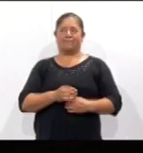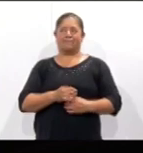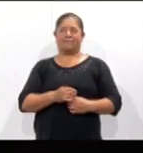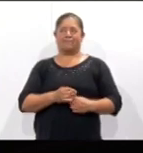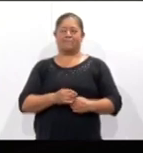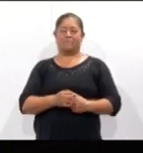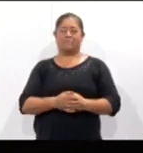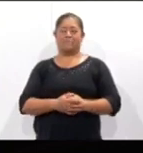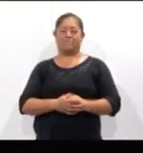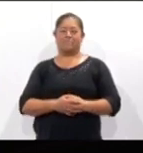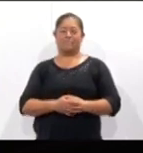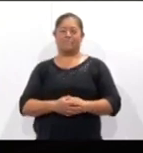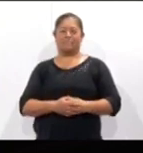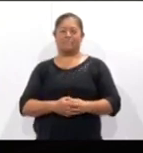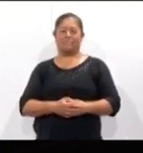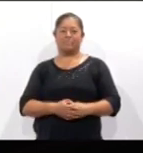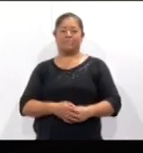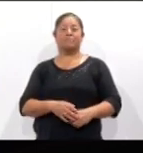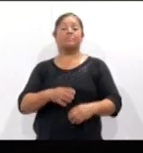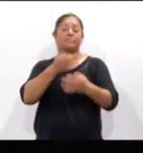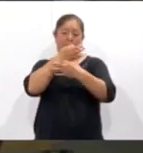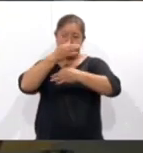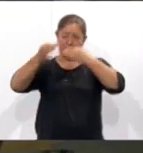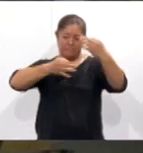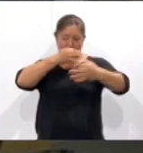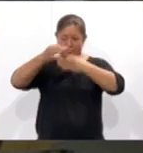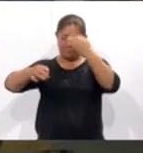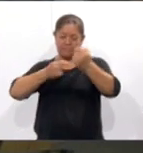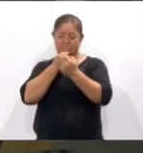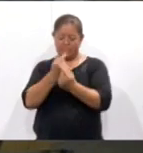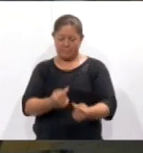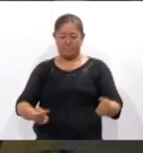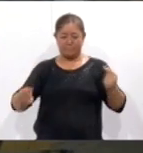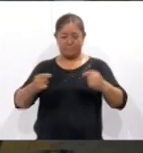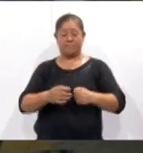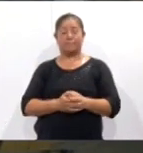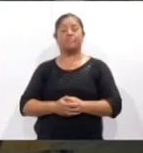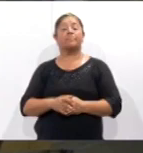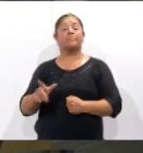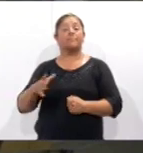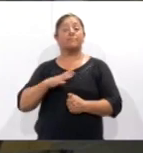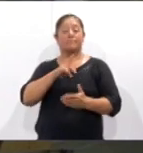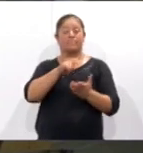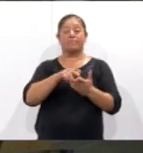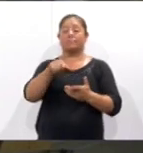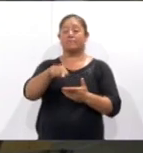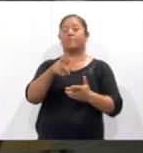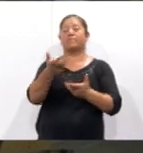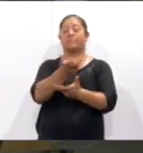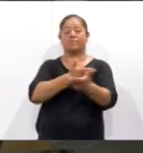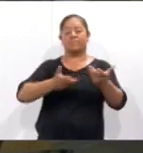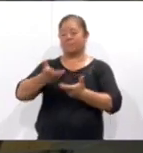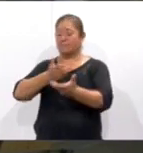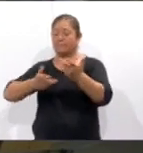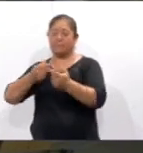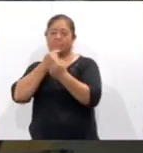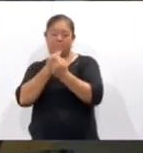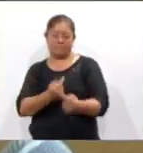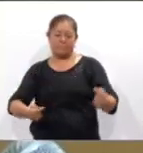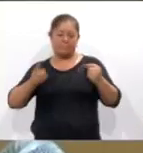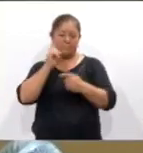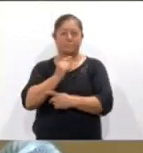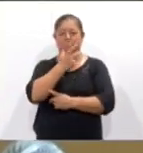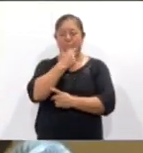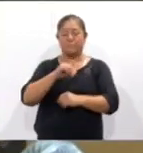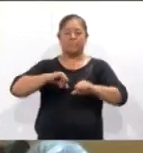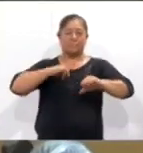Con la finalidad de promover y difundir la música entre las infancias, además de crear espacios de convivencia entre los niños, niñas y adolescentes,